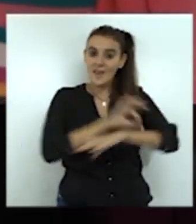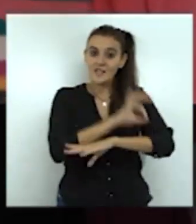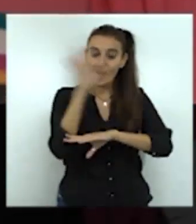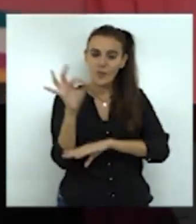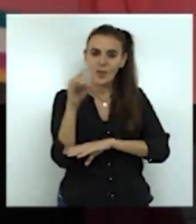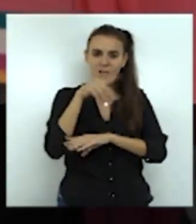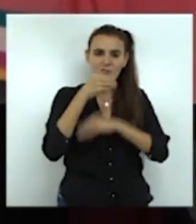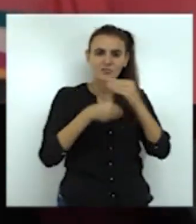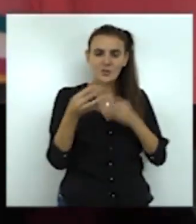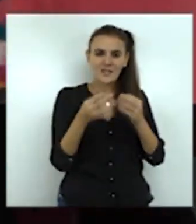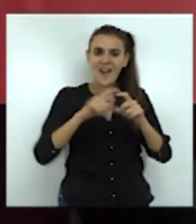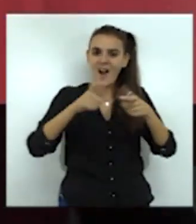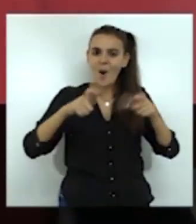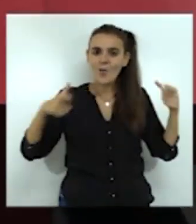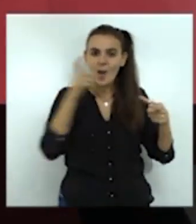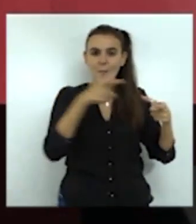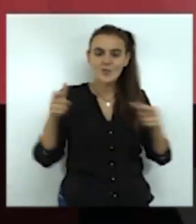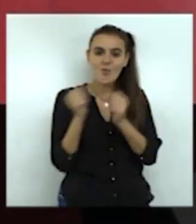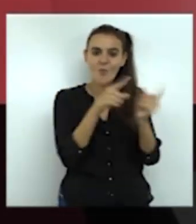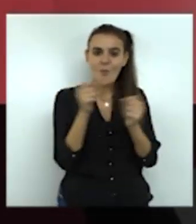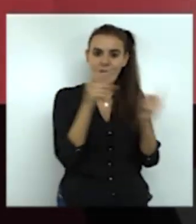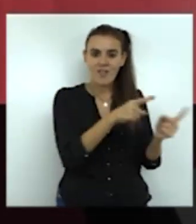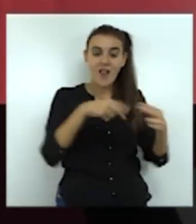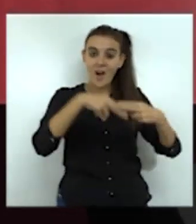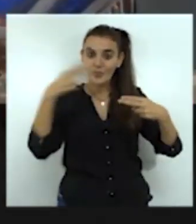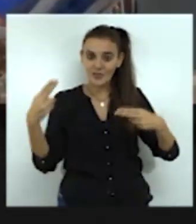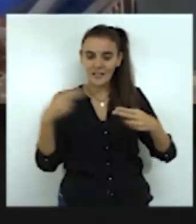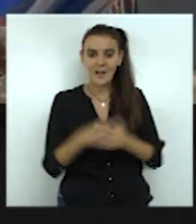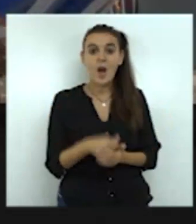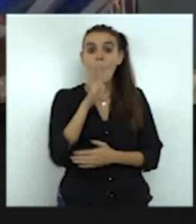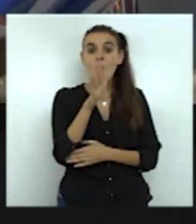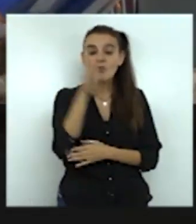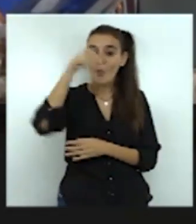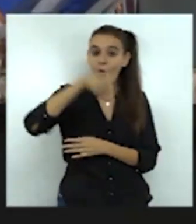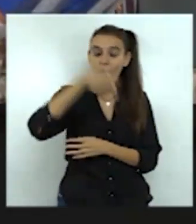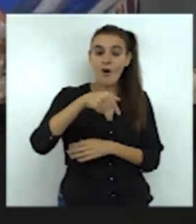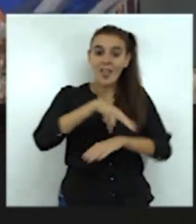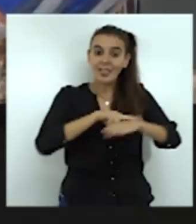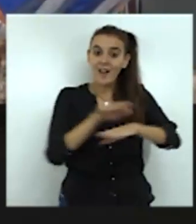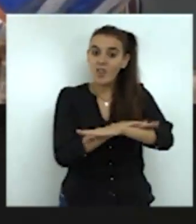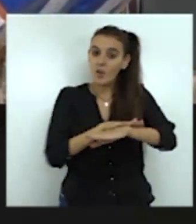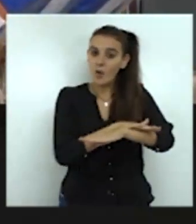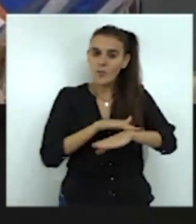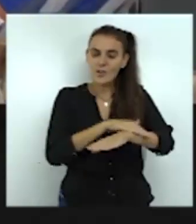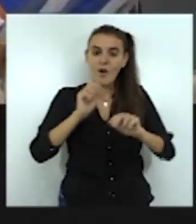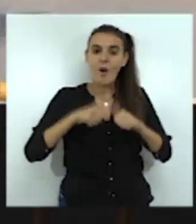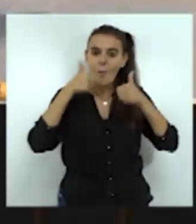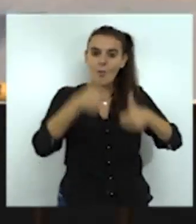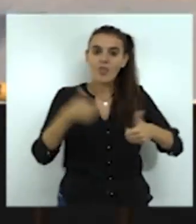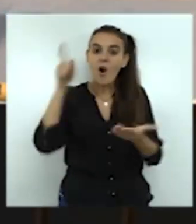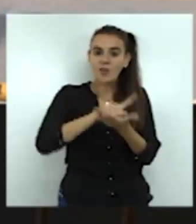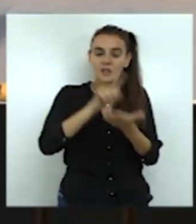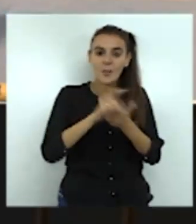incremento de personas y mercancías en la frontera. Y es que hoy la delegación del Gobierno ha reanudado la actividad del porteo a pie.